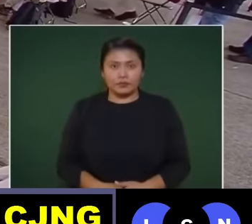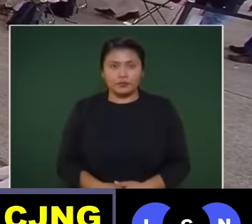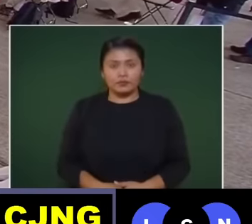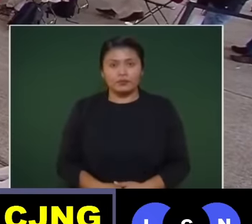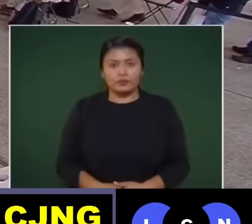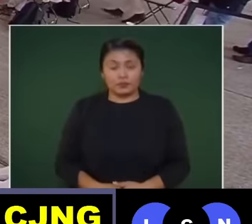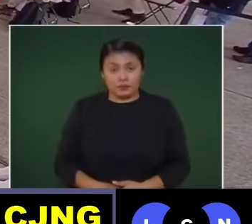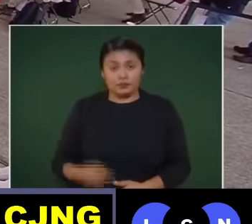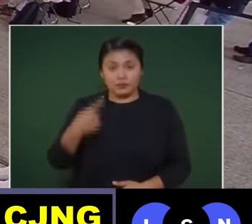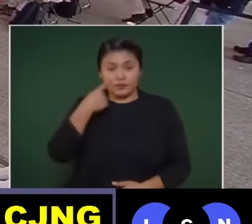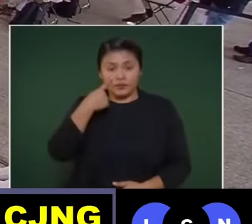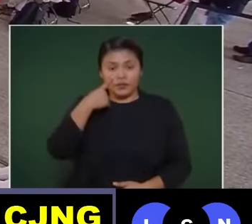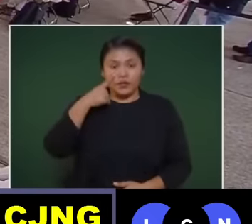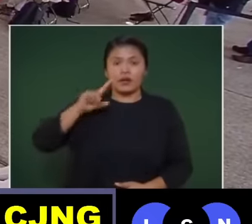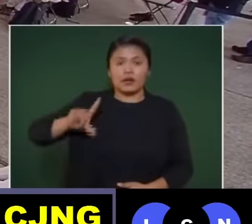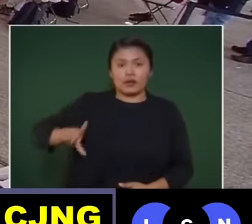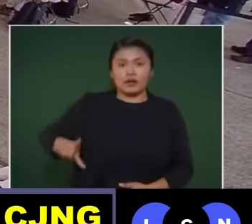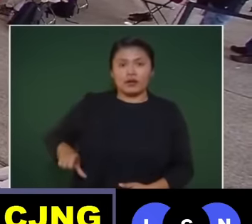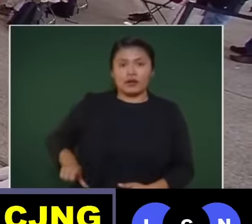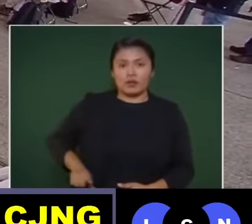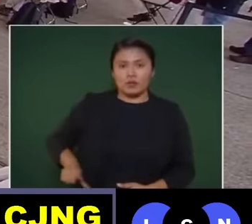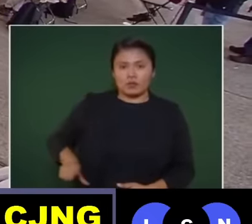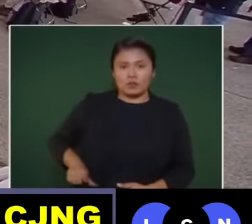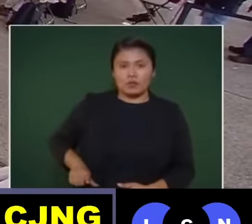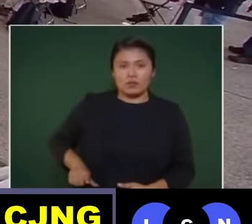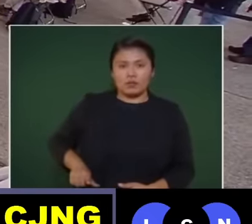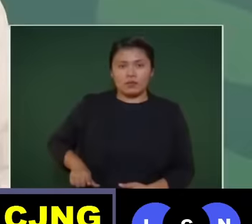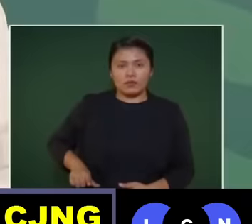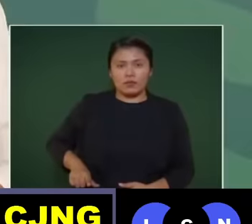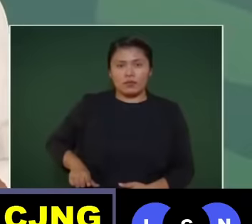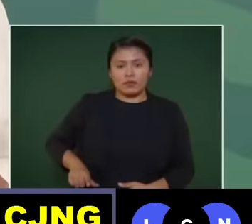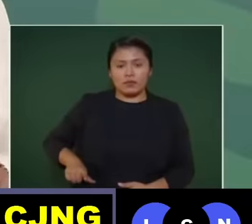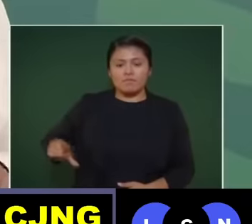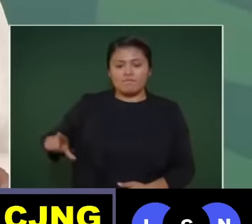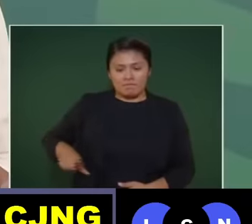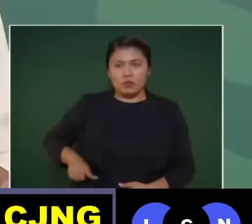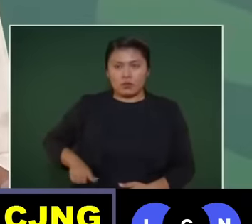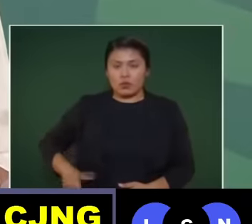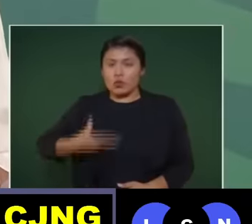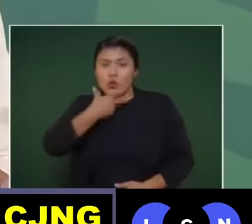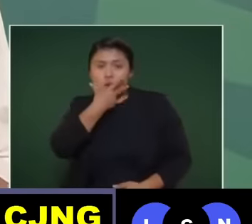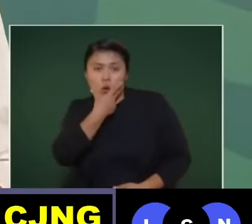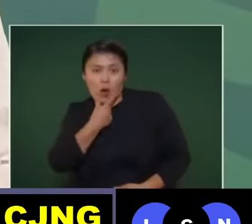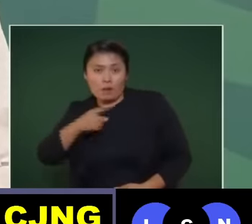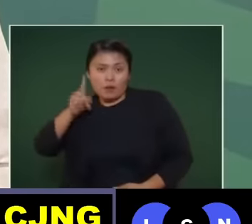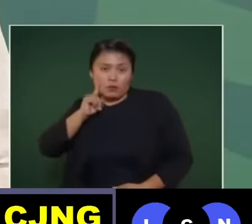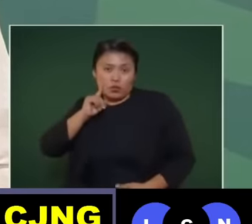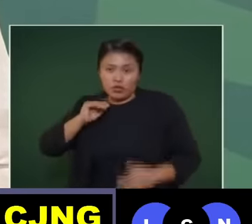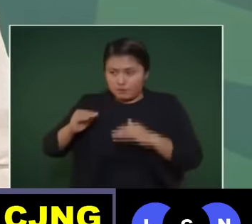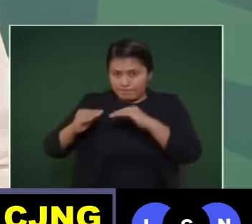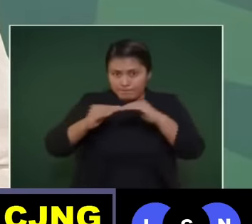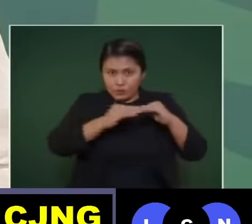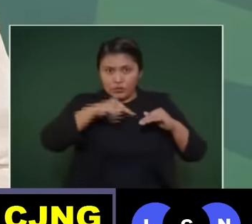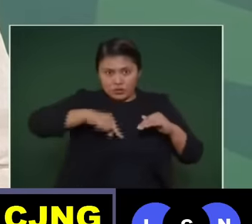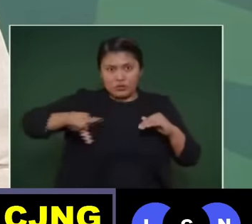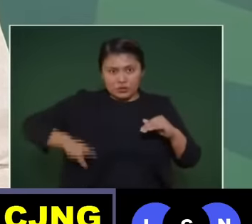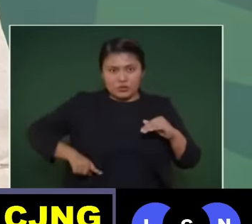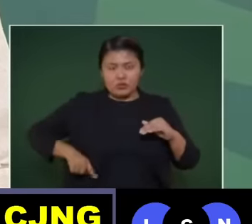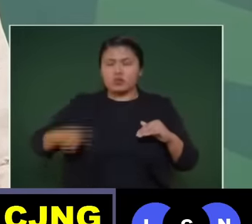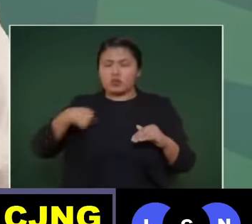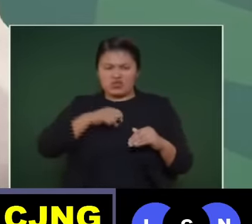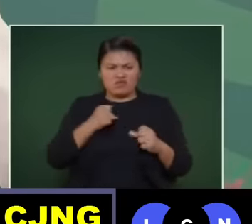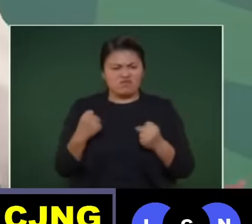quedamos, se integra por mujeres y hombres con convicciones, con principios